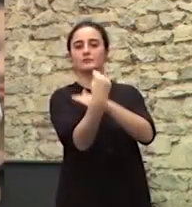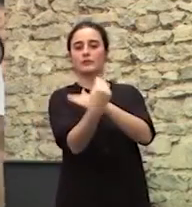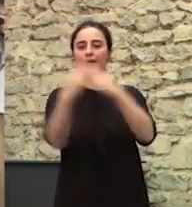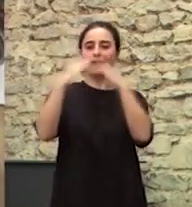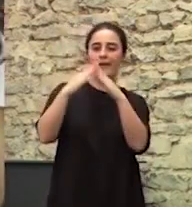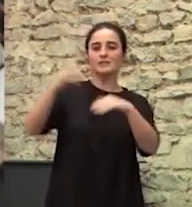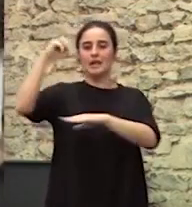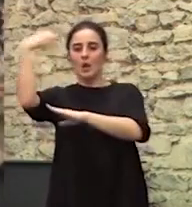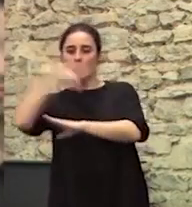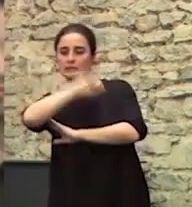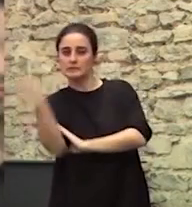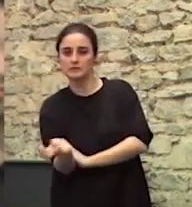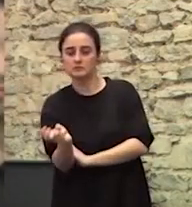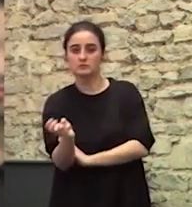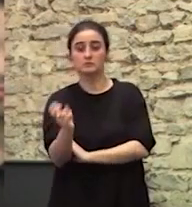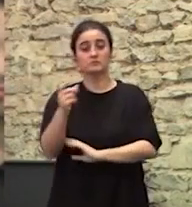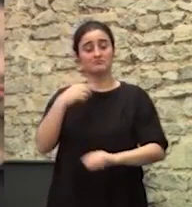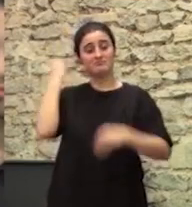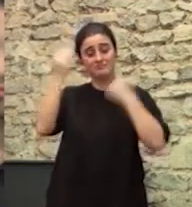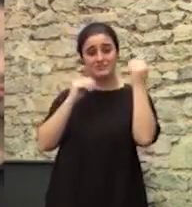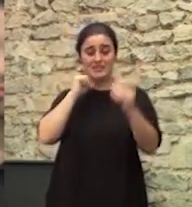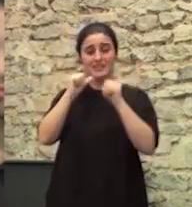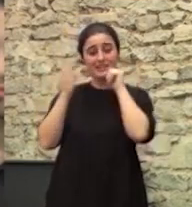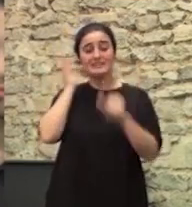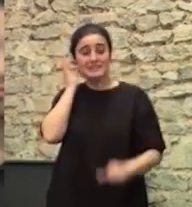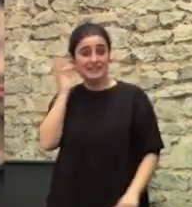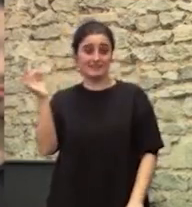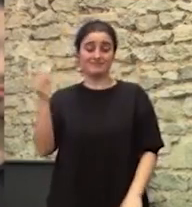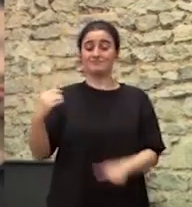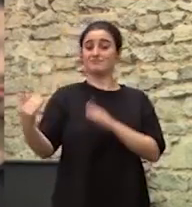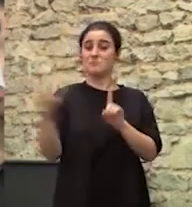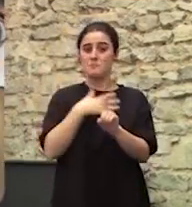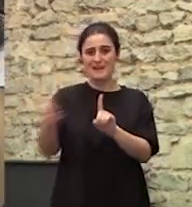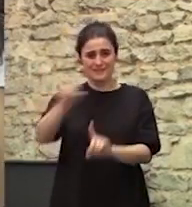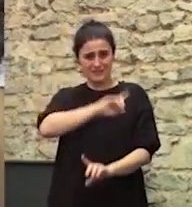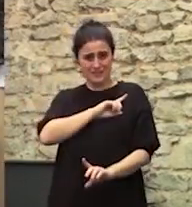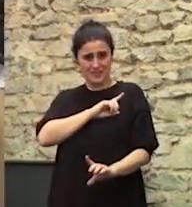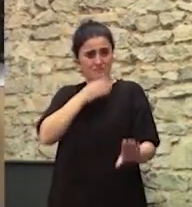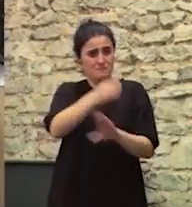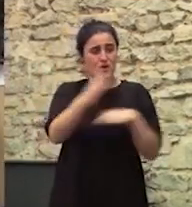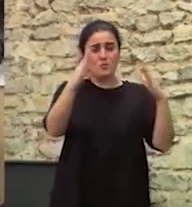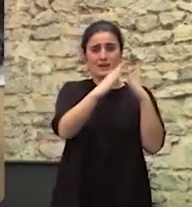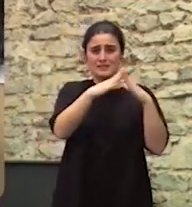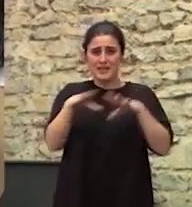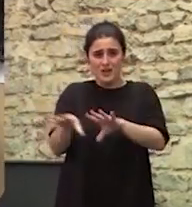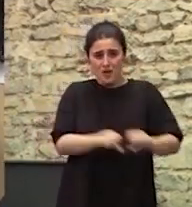la luz ¿Una mujer gitana maltratada creéis que va a ir a un recurso de una casa de acogida?